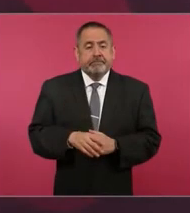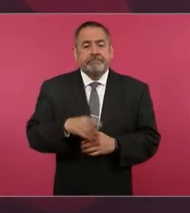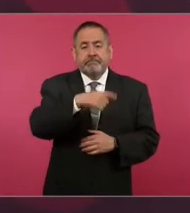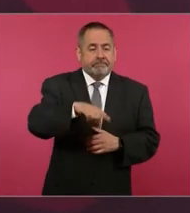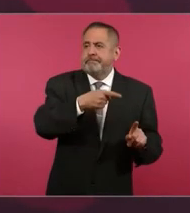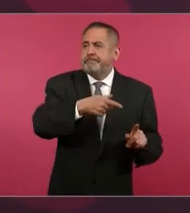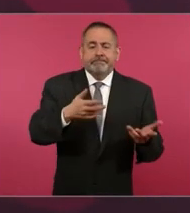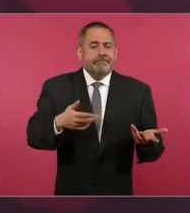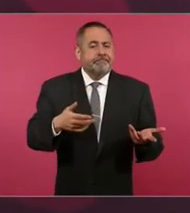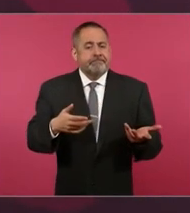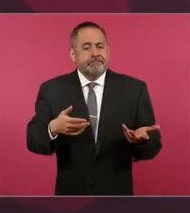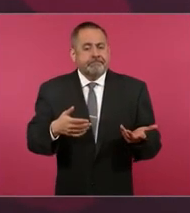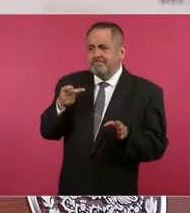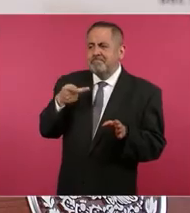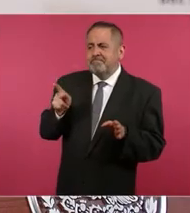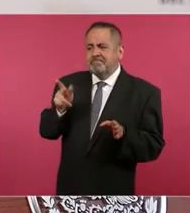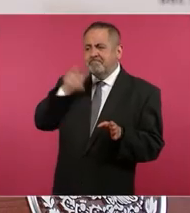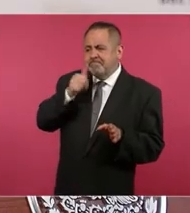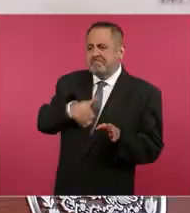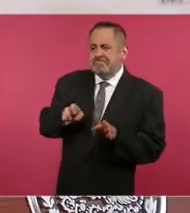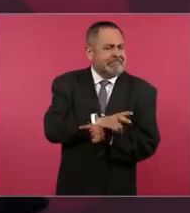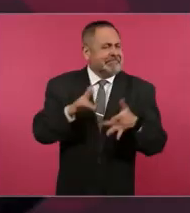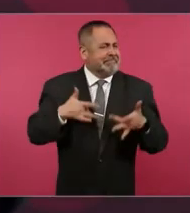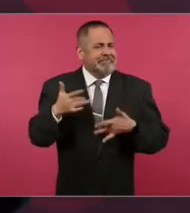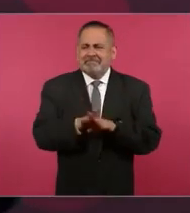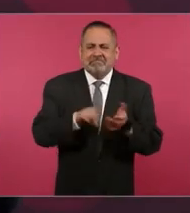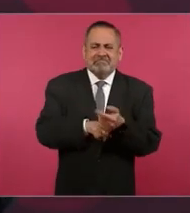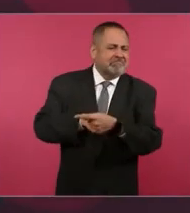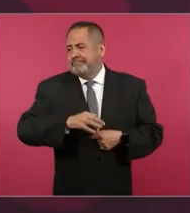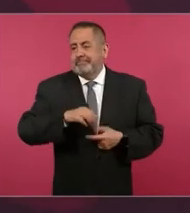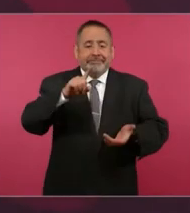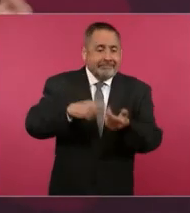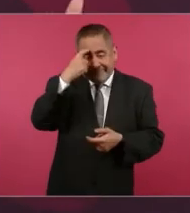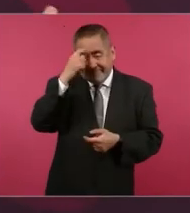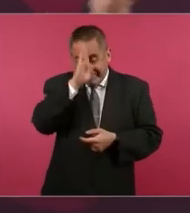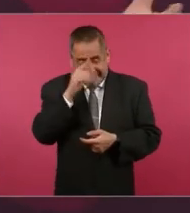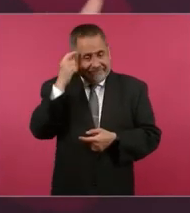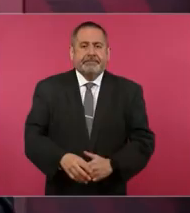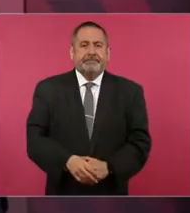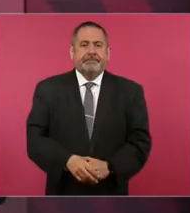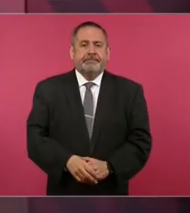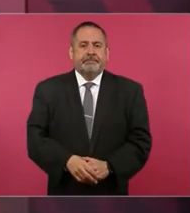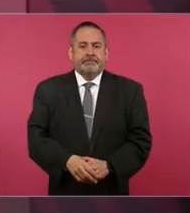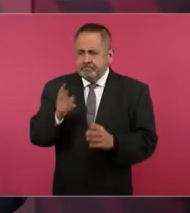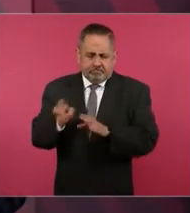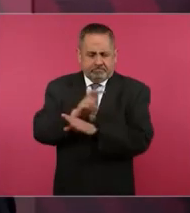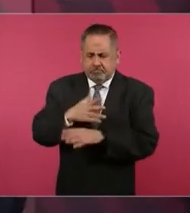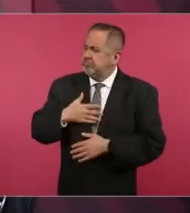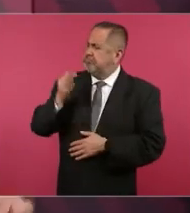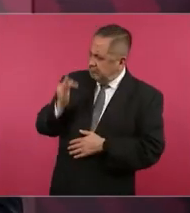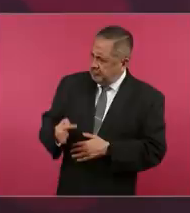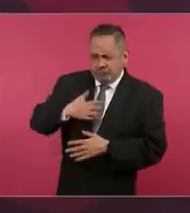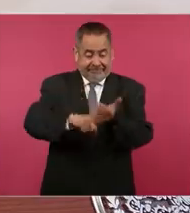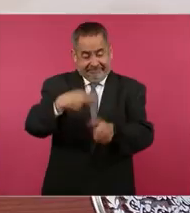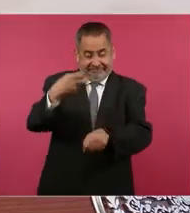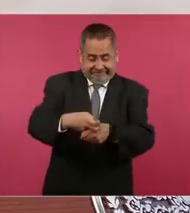tener un problema de conciencia. Y entonces buscan cómo justificarse y le echan la culpa a otros en vez de aceptar